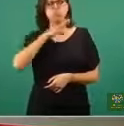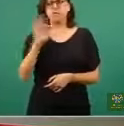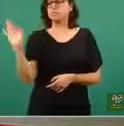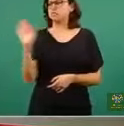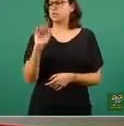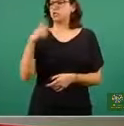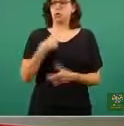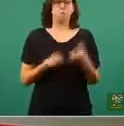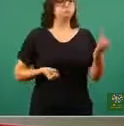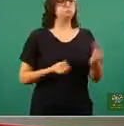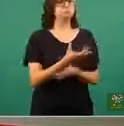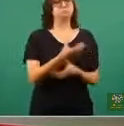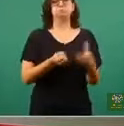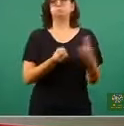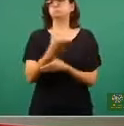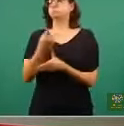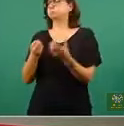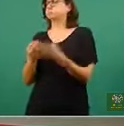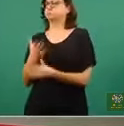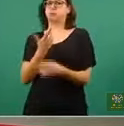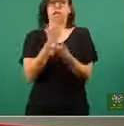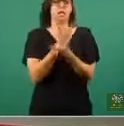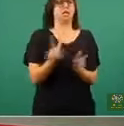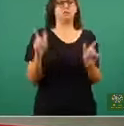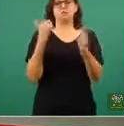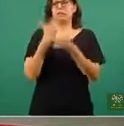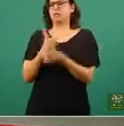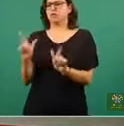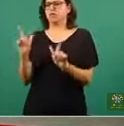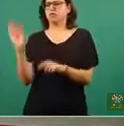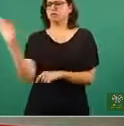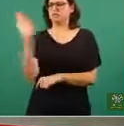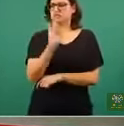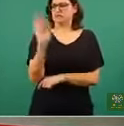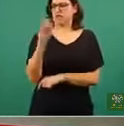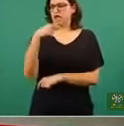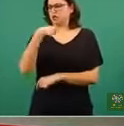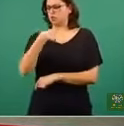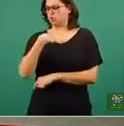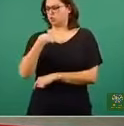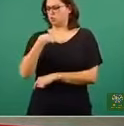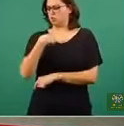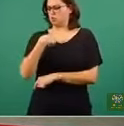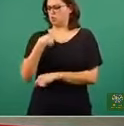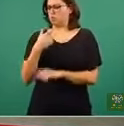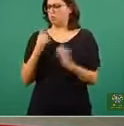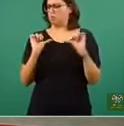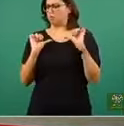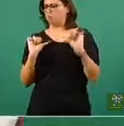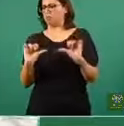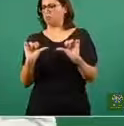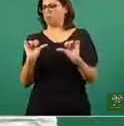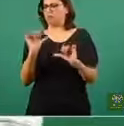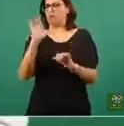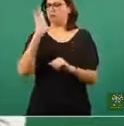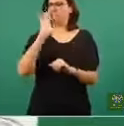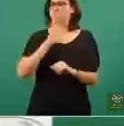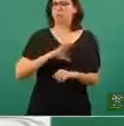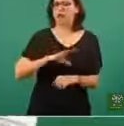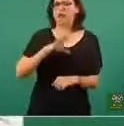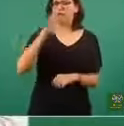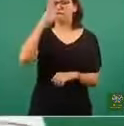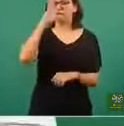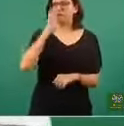epidemia se terminó, a lo mejor estoy creándome un falso momento de seguridad y estoy empezando a hacer